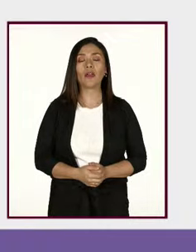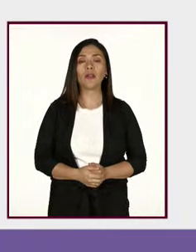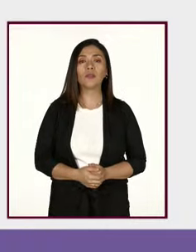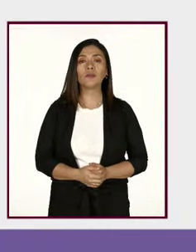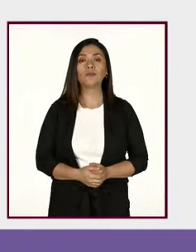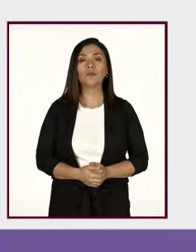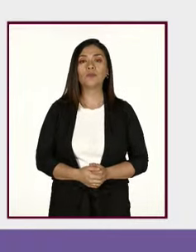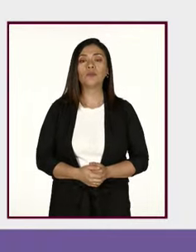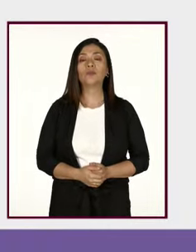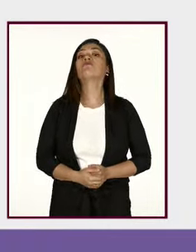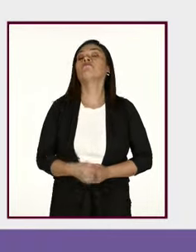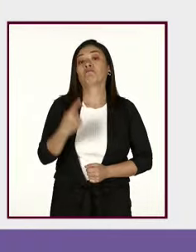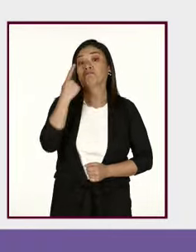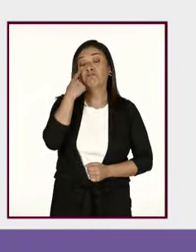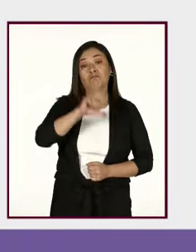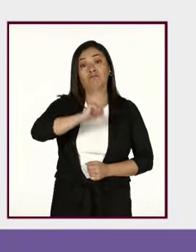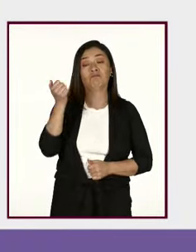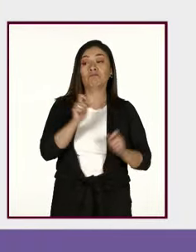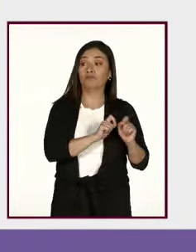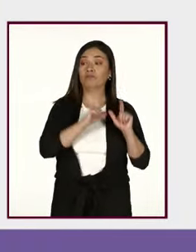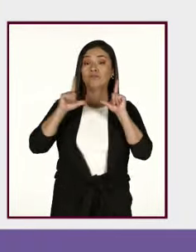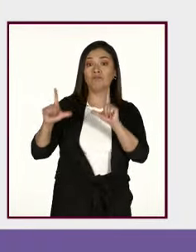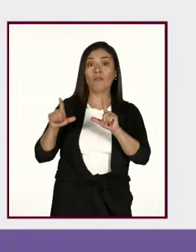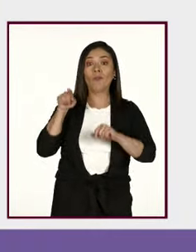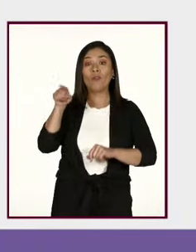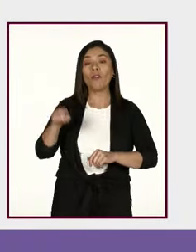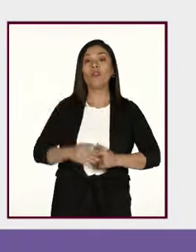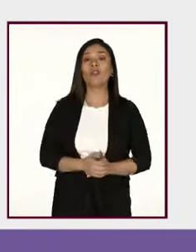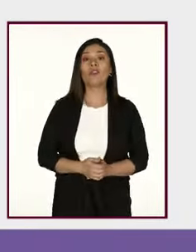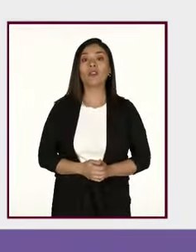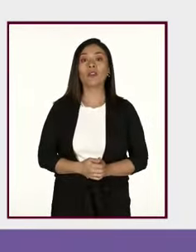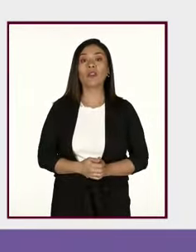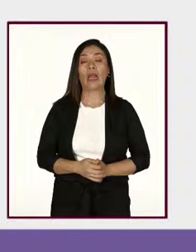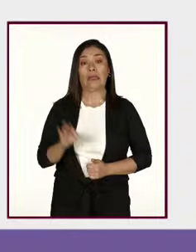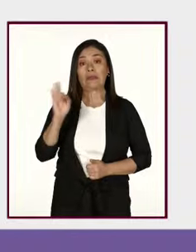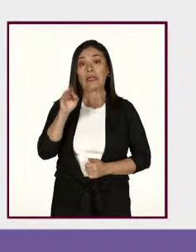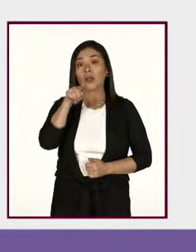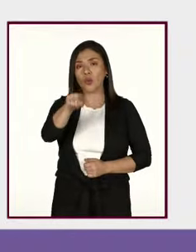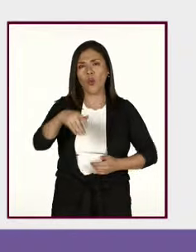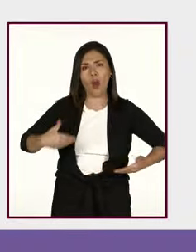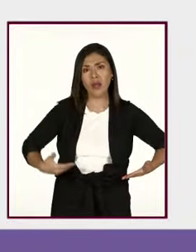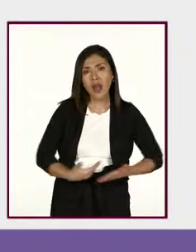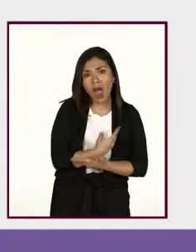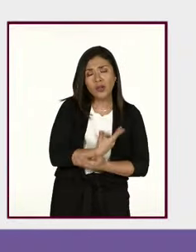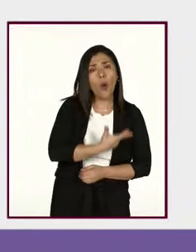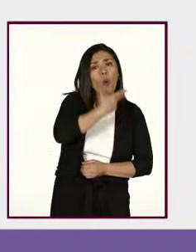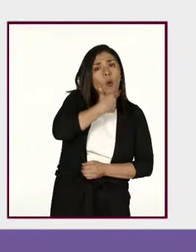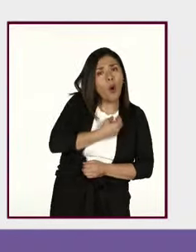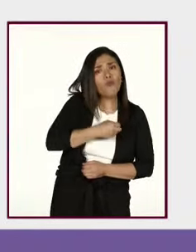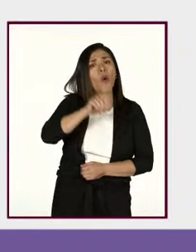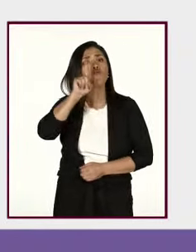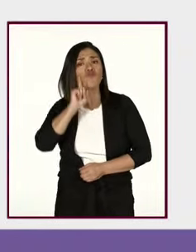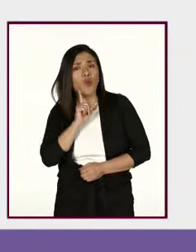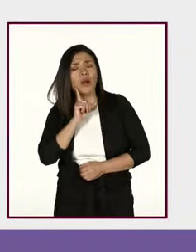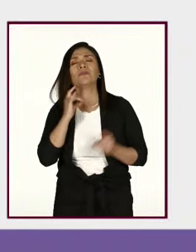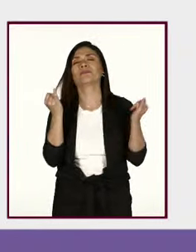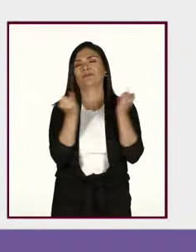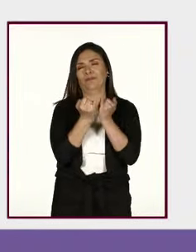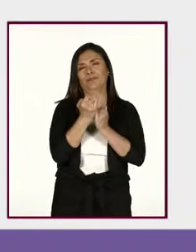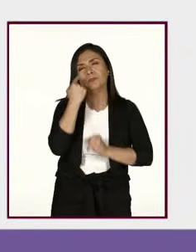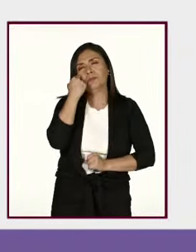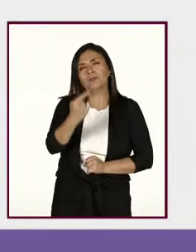Tenemos en la siguiente diapositiva que si nacemos hombres o mujeres también podrán ver